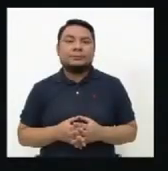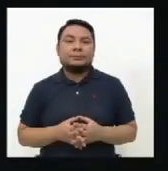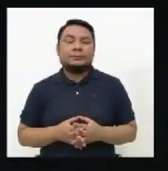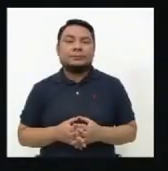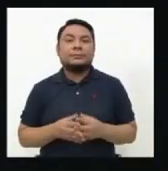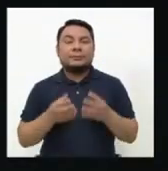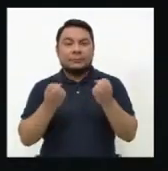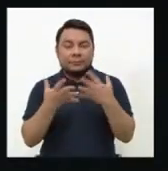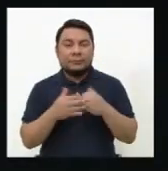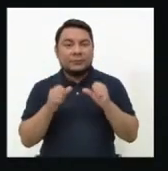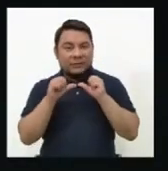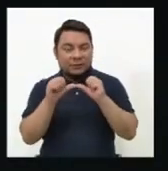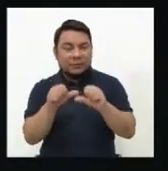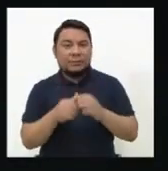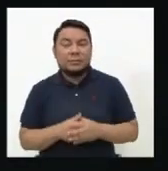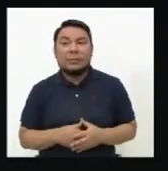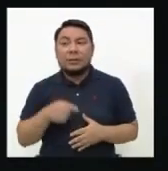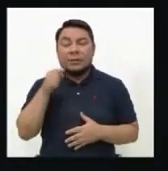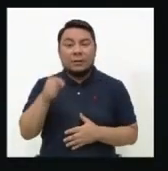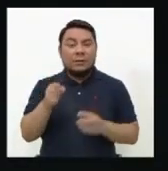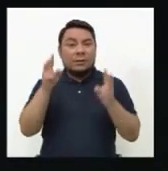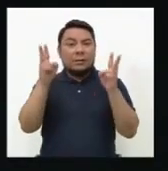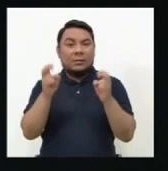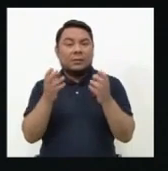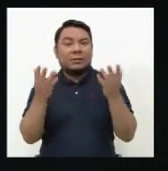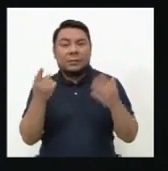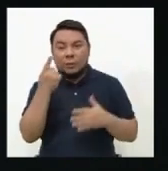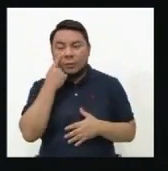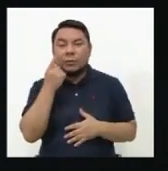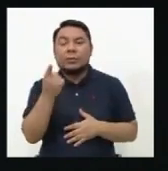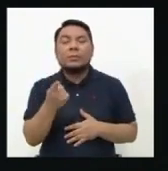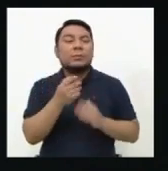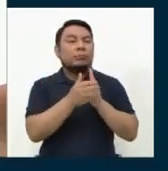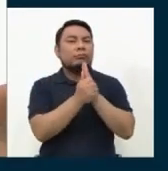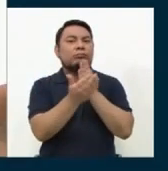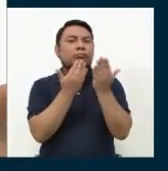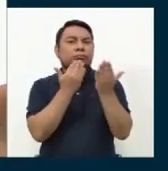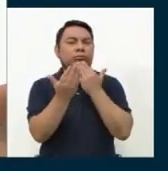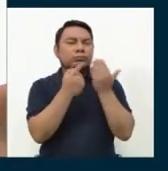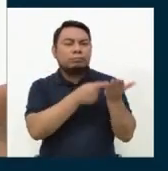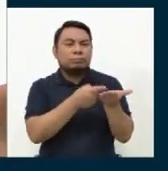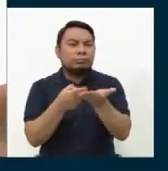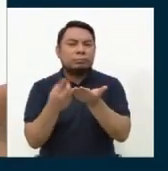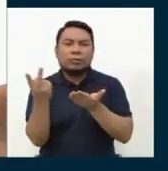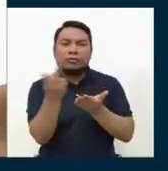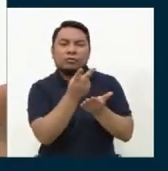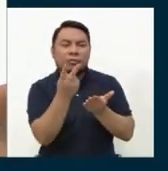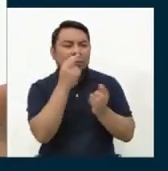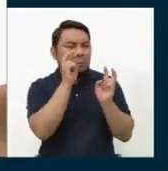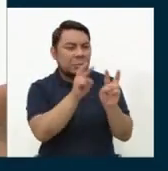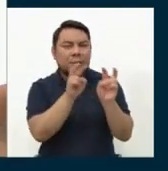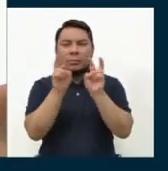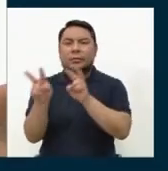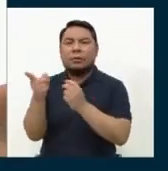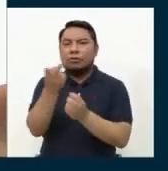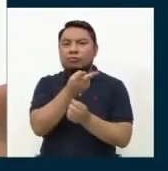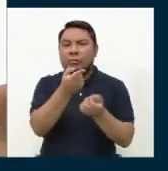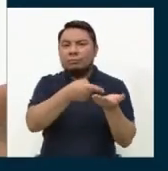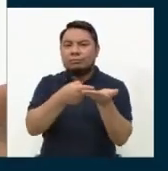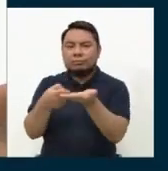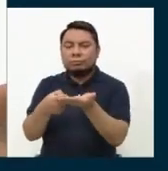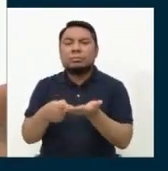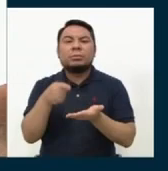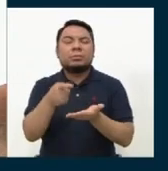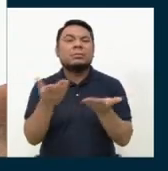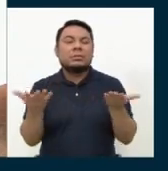Muy bien. Continuamos. En este bloque conoceremos las destrezas que tienen los candidatos al Parlamento para debatir. Este